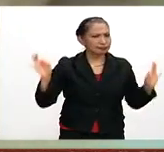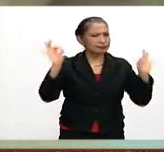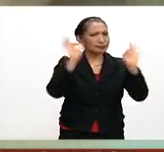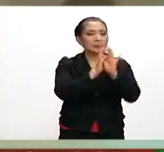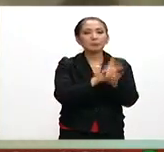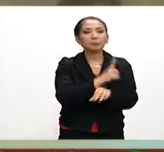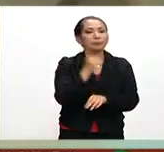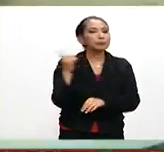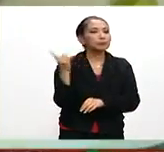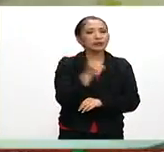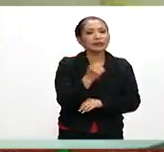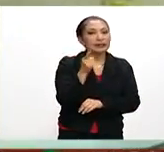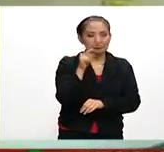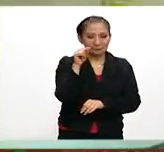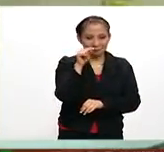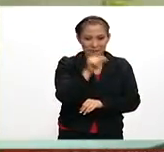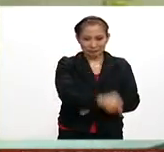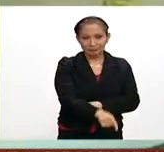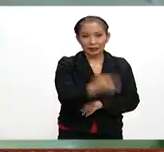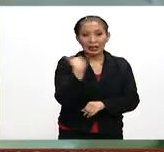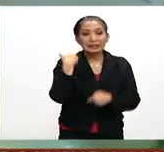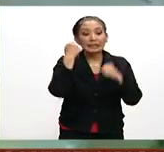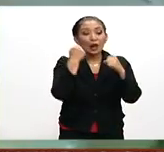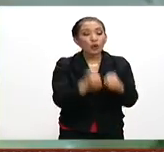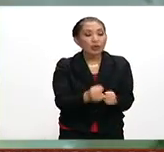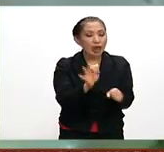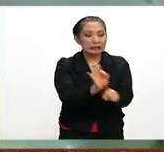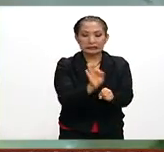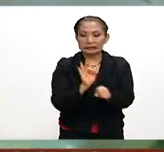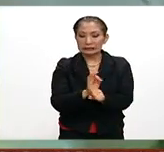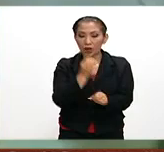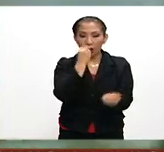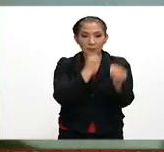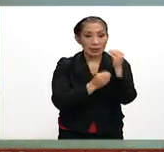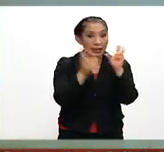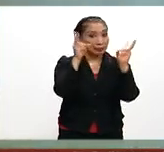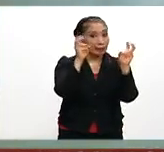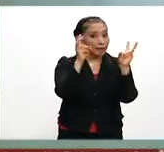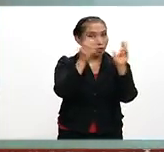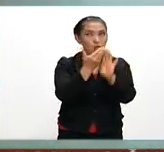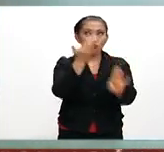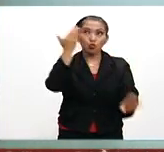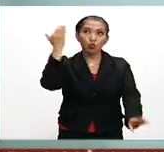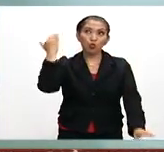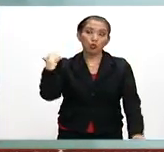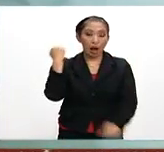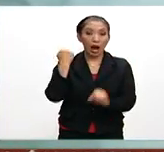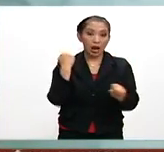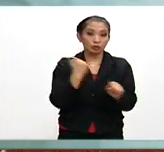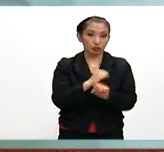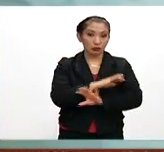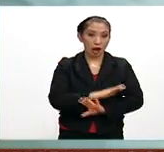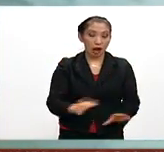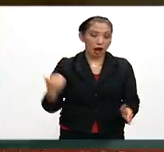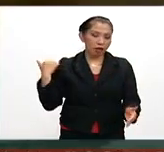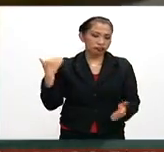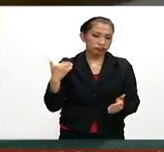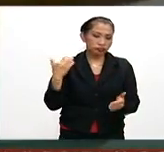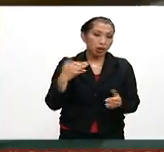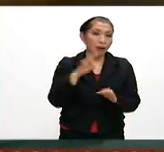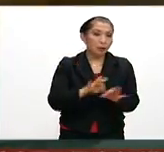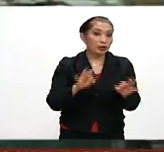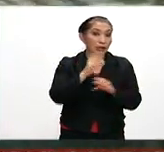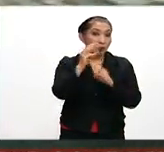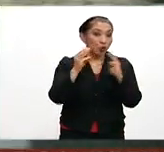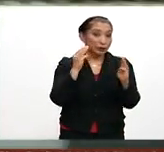ya que la seguridad alimentaria es un tema que ya desde hace algunos años es importante